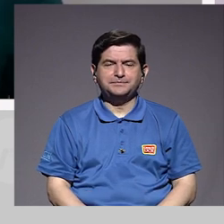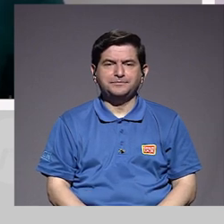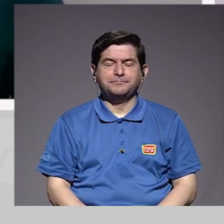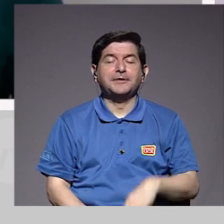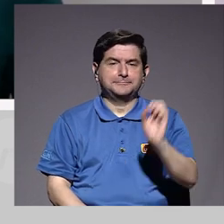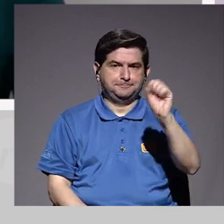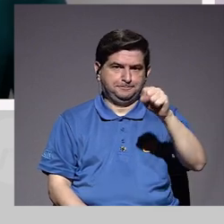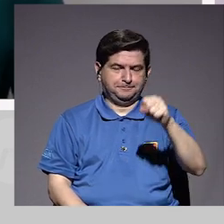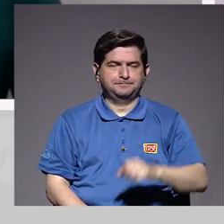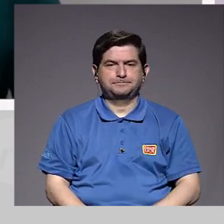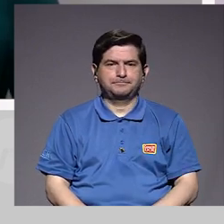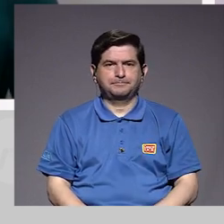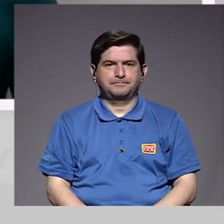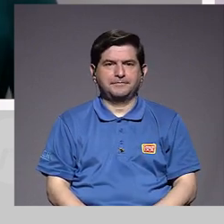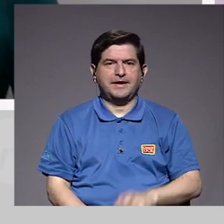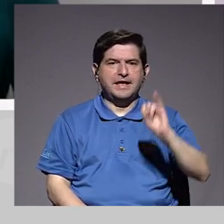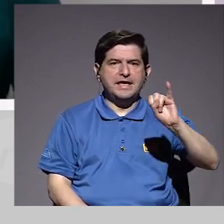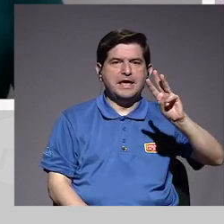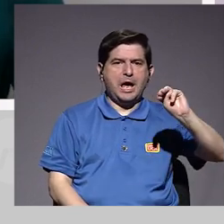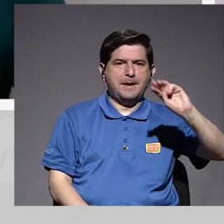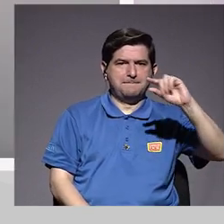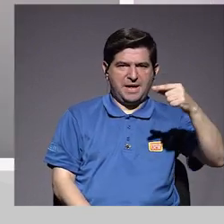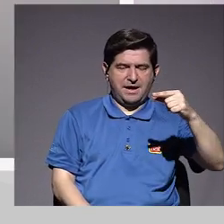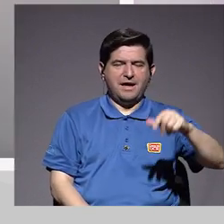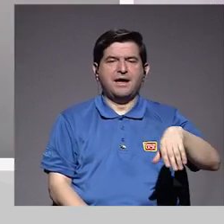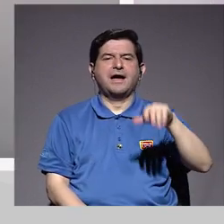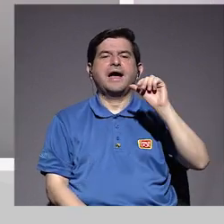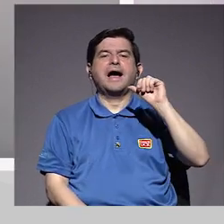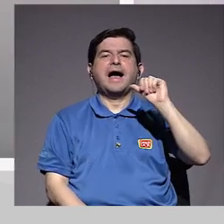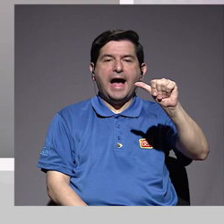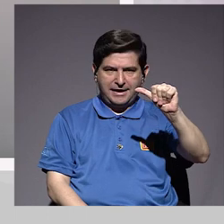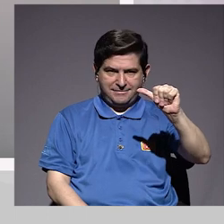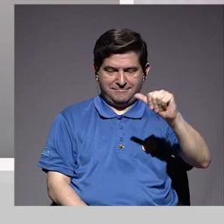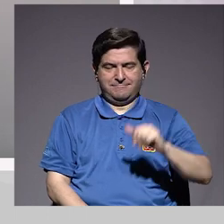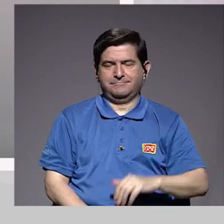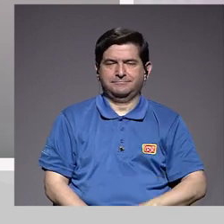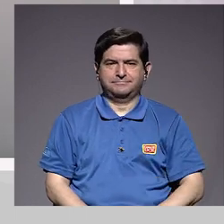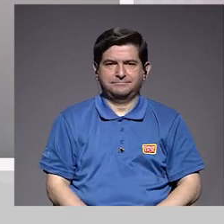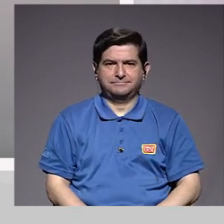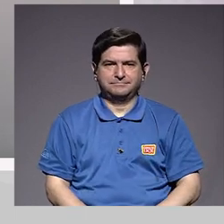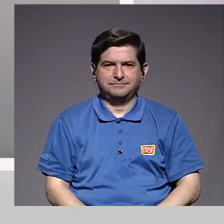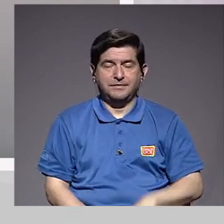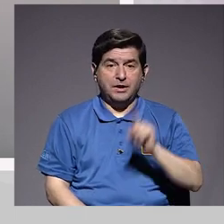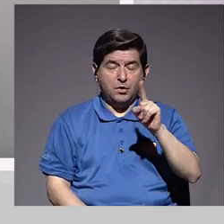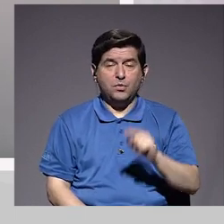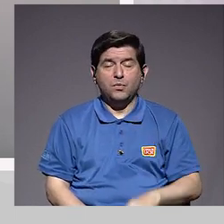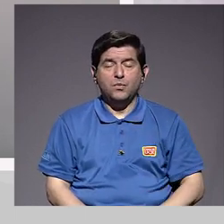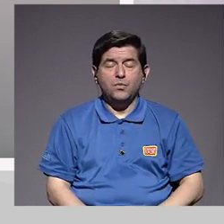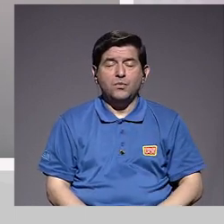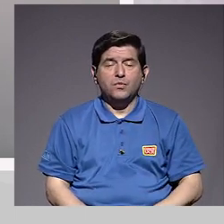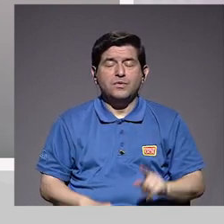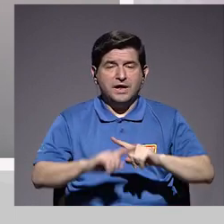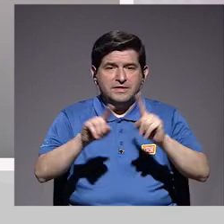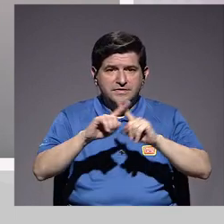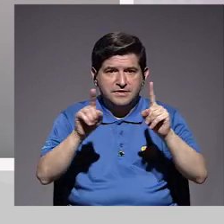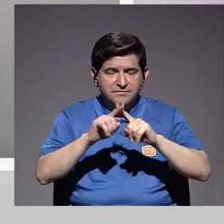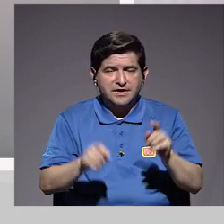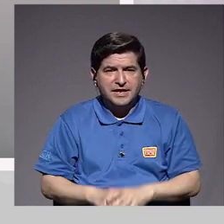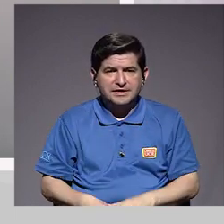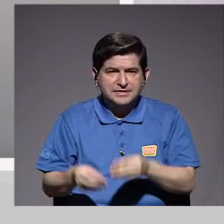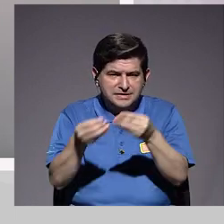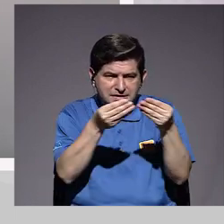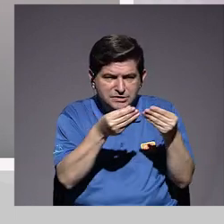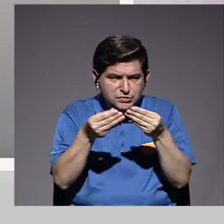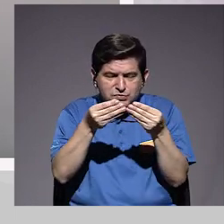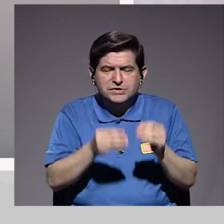Sí, Gabriela. La inmunoglobulina A, pues es una serie de interleuquinas, que son